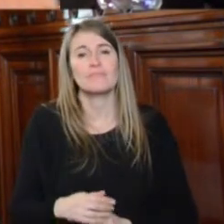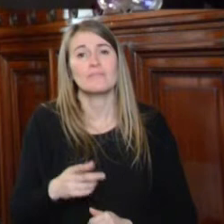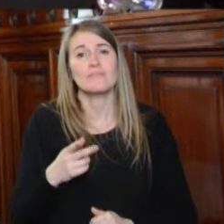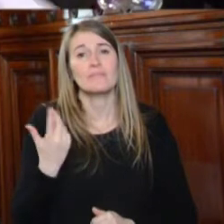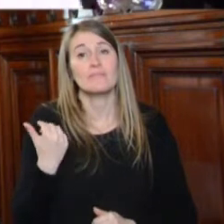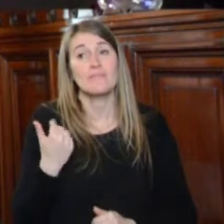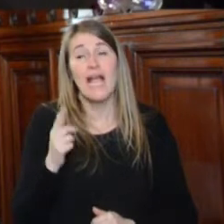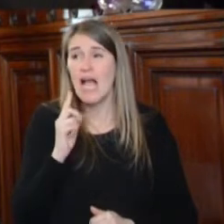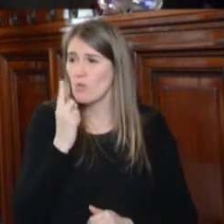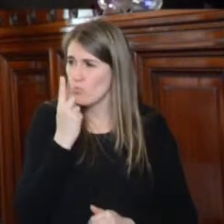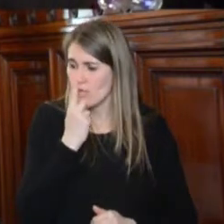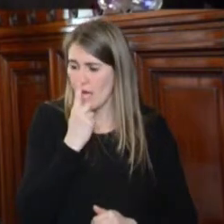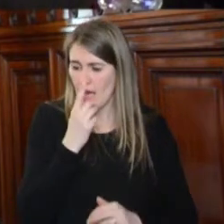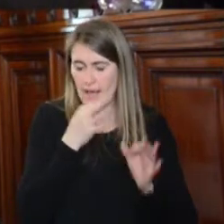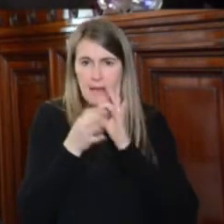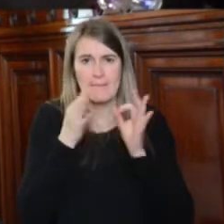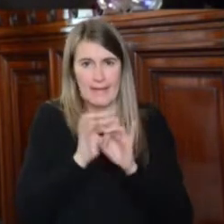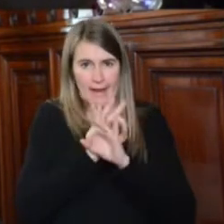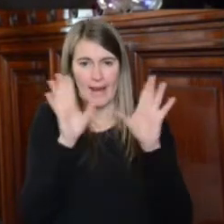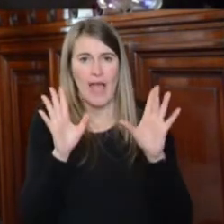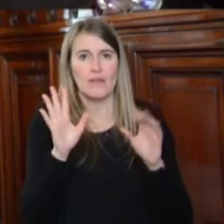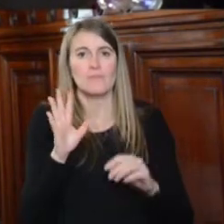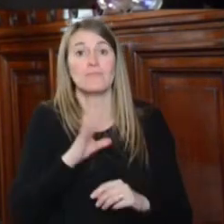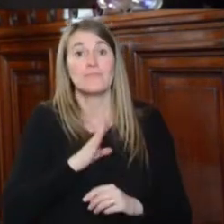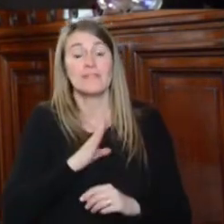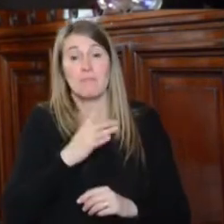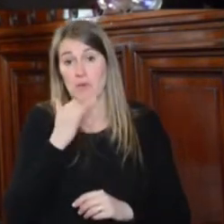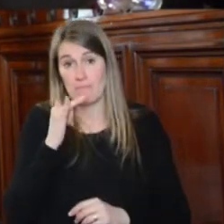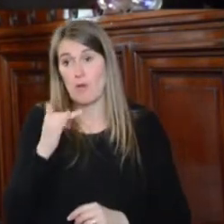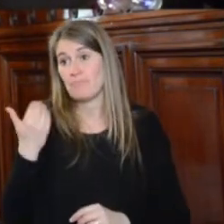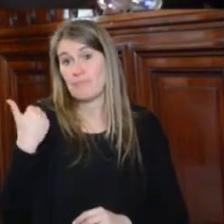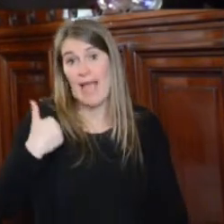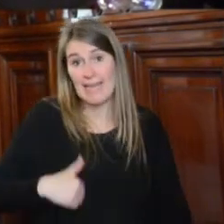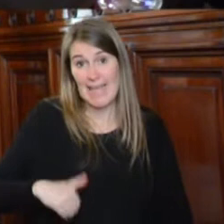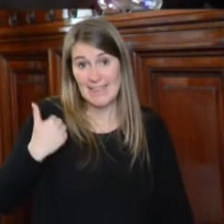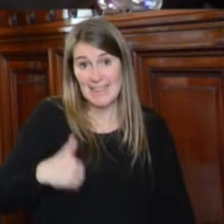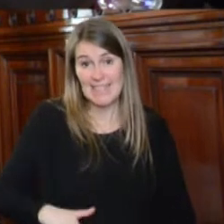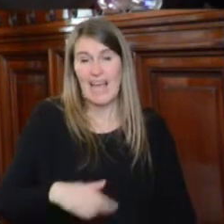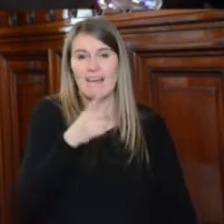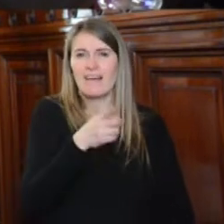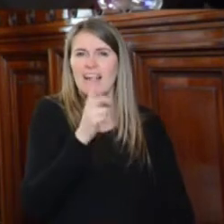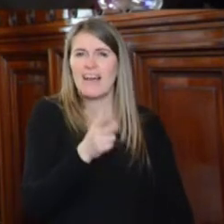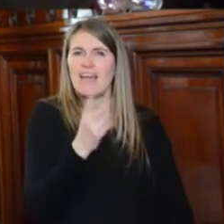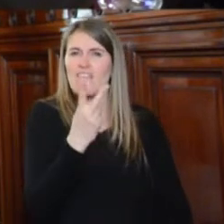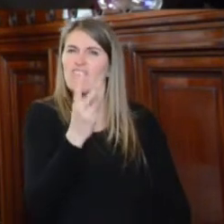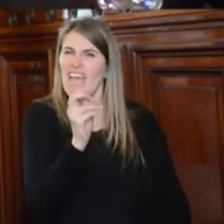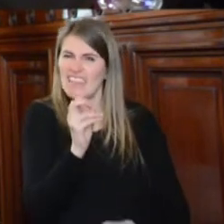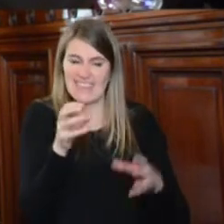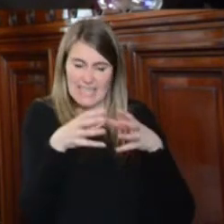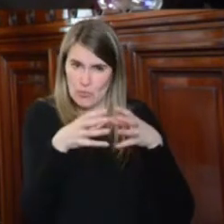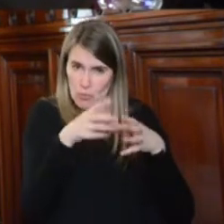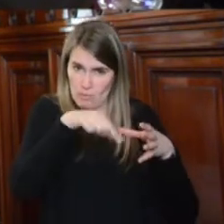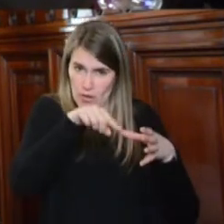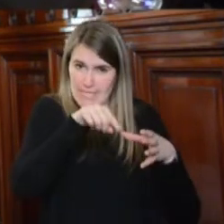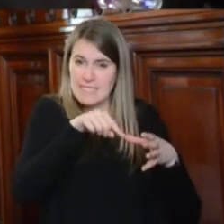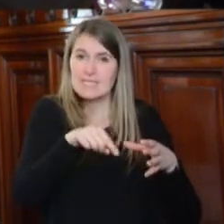quería aclarar también, y es que la posición argentina, por ejemplo, en el G20, es incorporar a